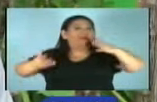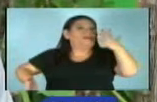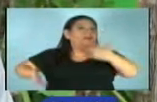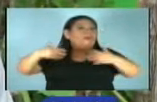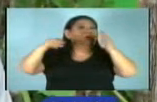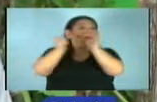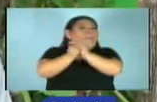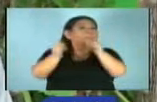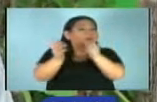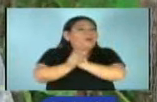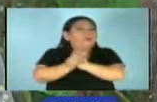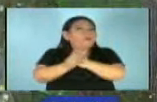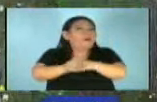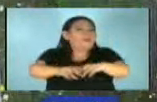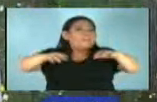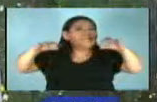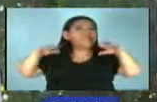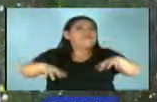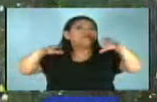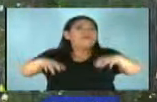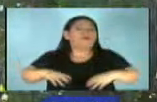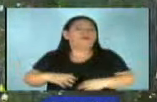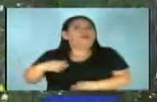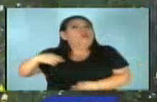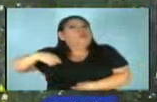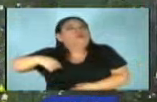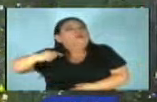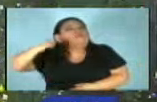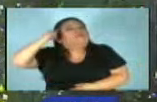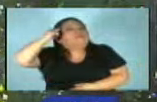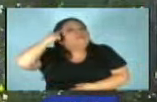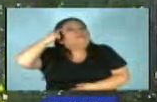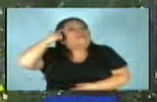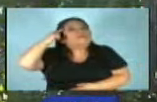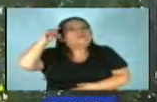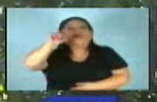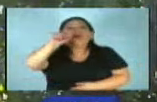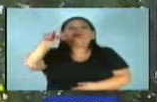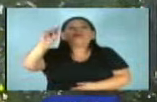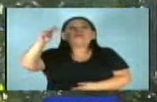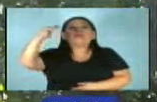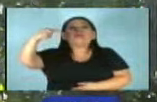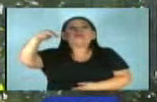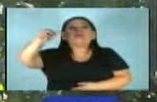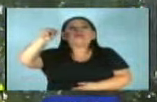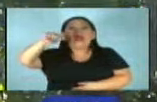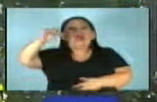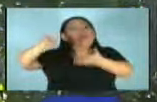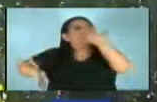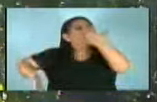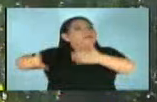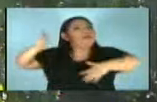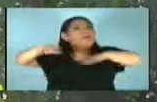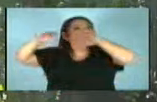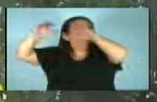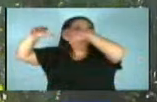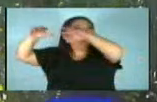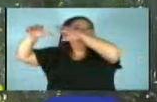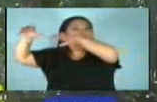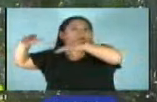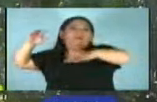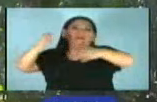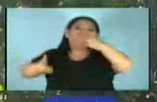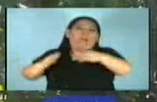climáticos extremos, mucha lluvia. A mí me da la impresión que la niña se va a instalar un poco lejos en el año. Esto